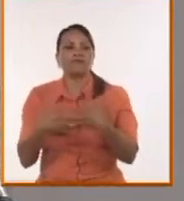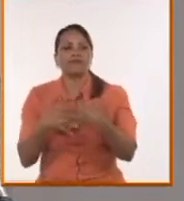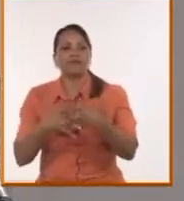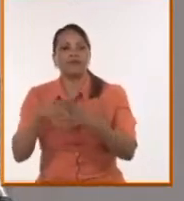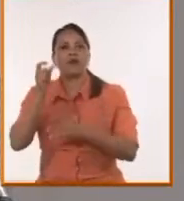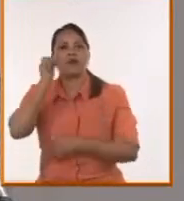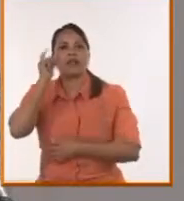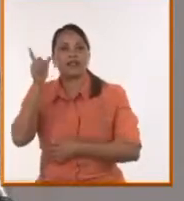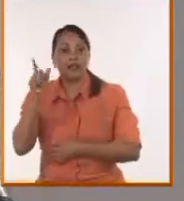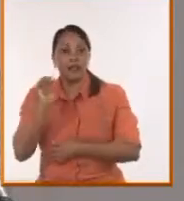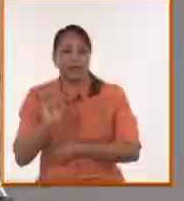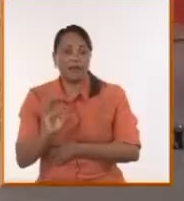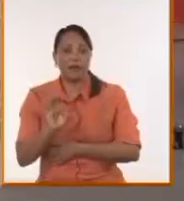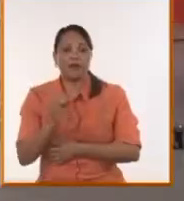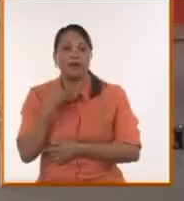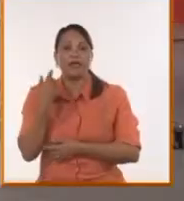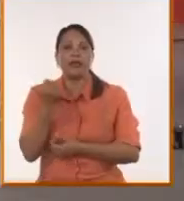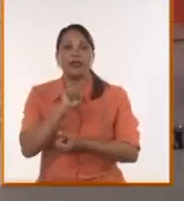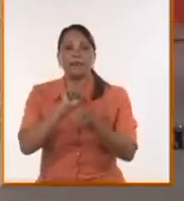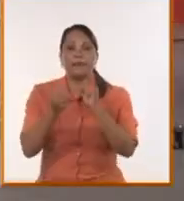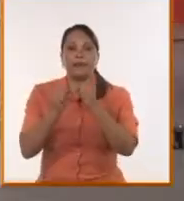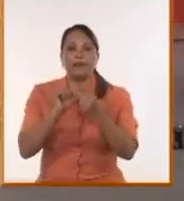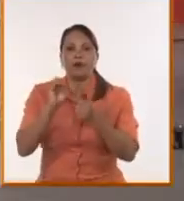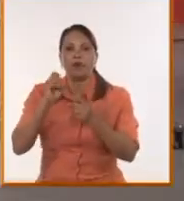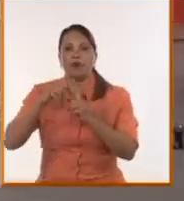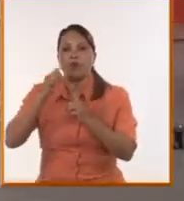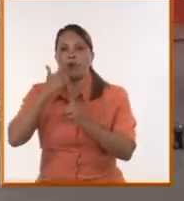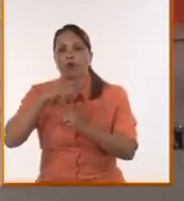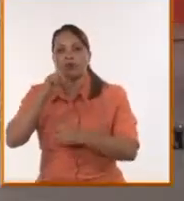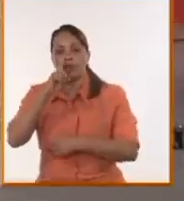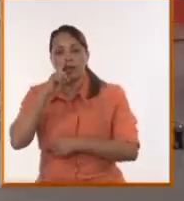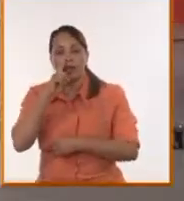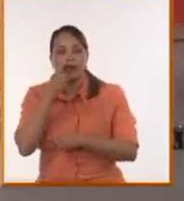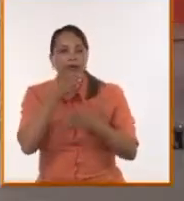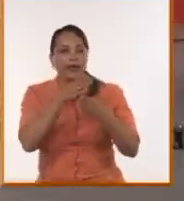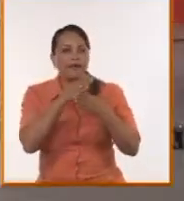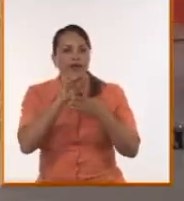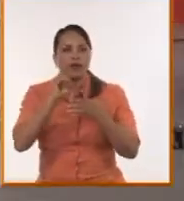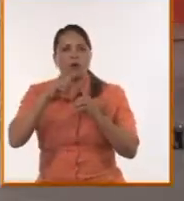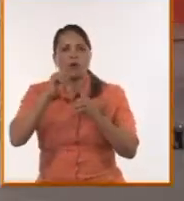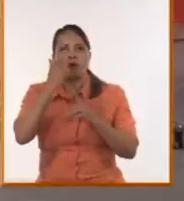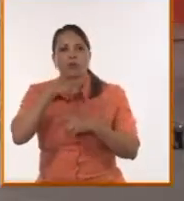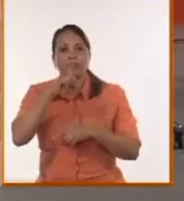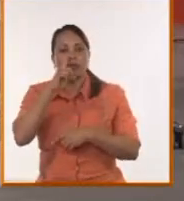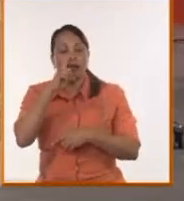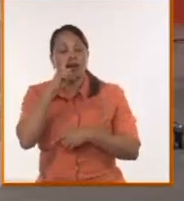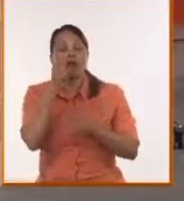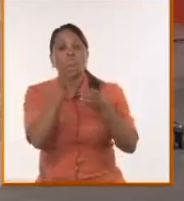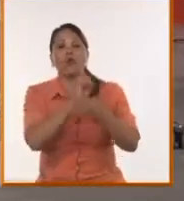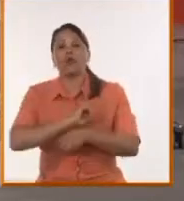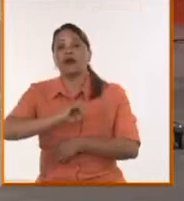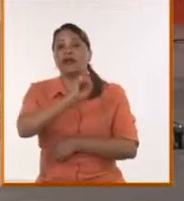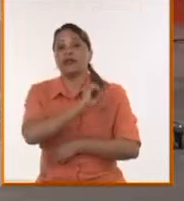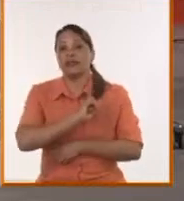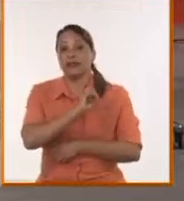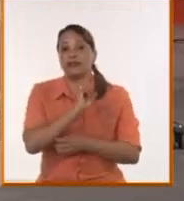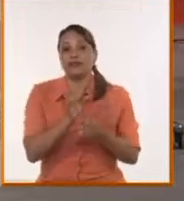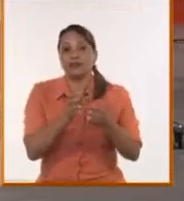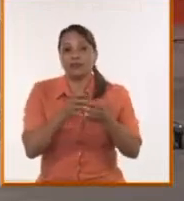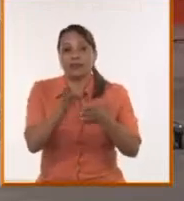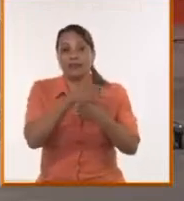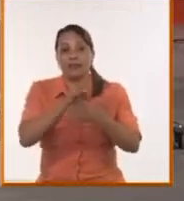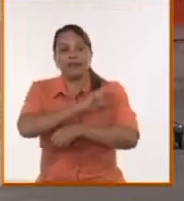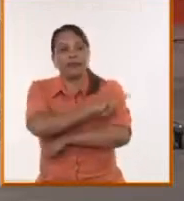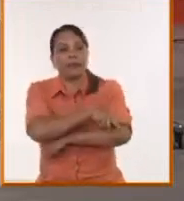caso del atlantismo, del imperialismo de la OTAN. La OTAN es una organización que se hace en torno al arma nuclear desplegada en Europa,